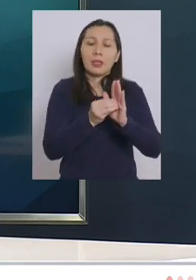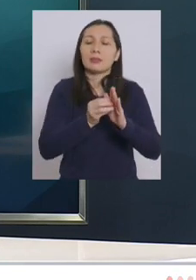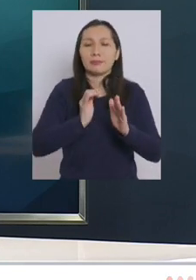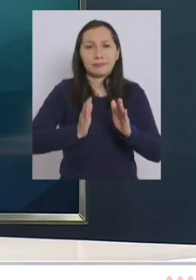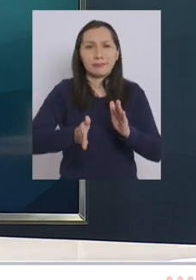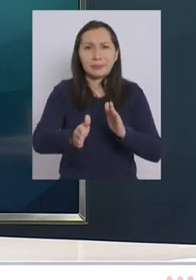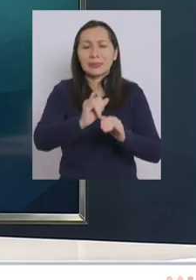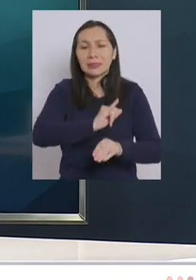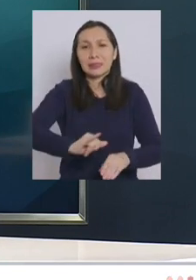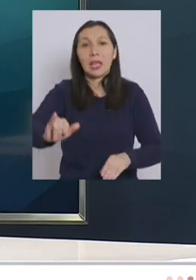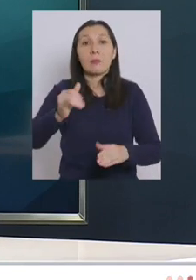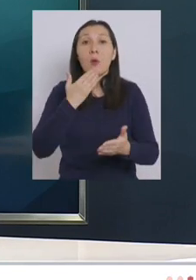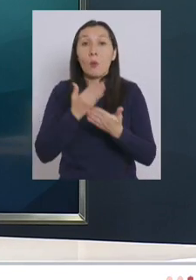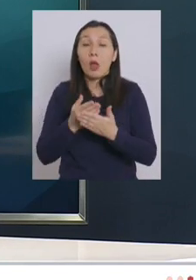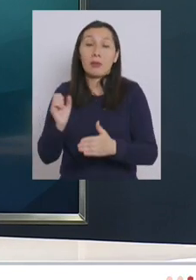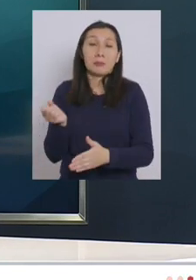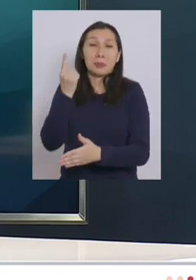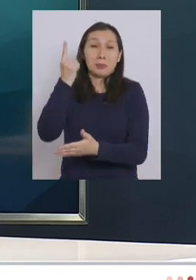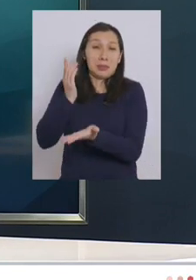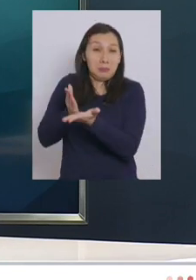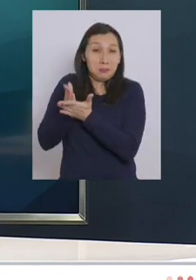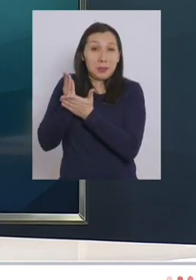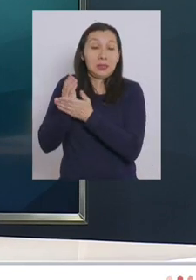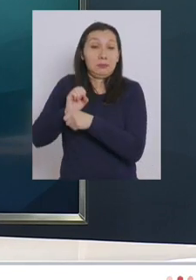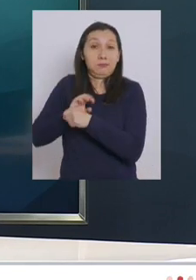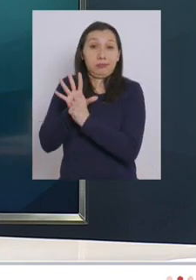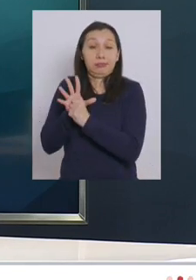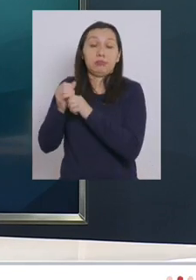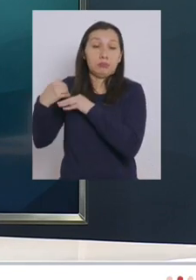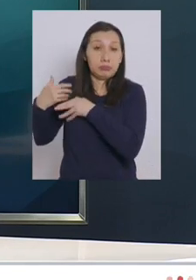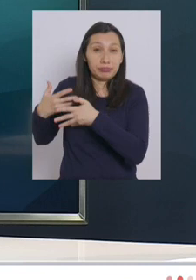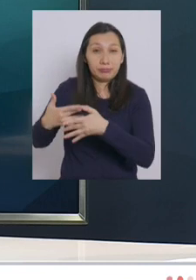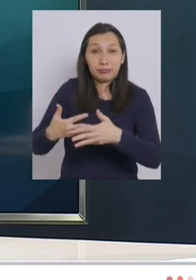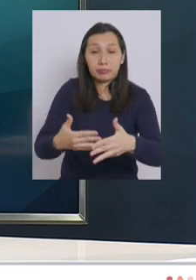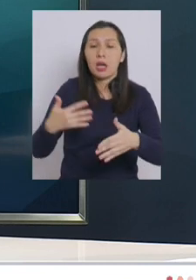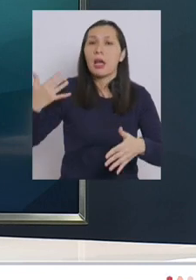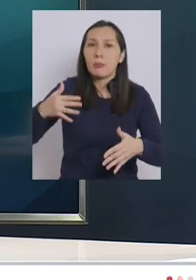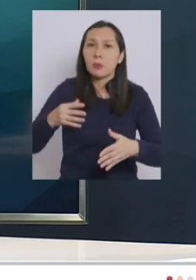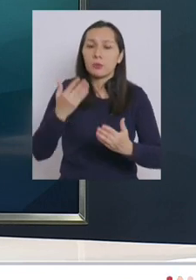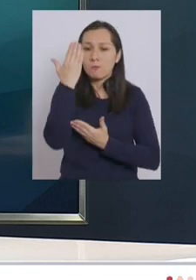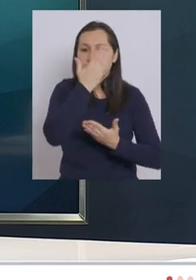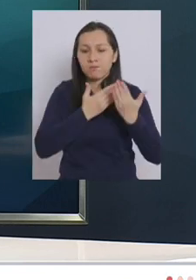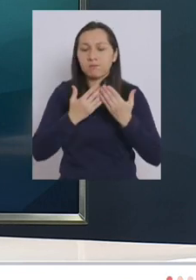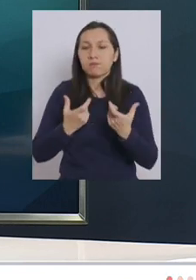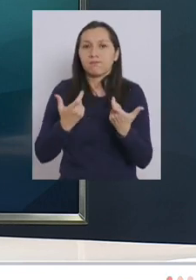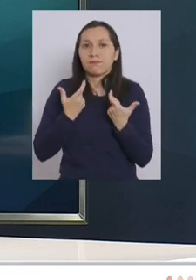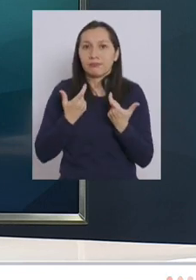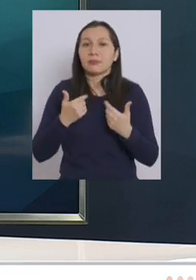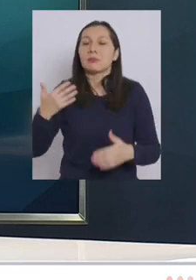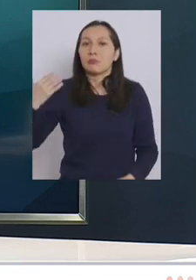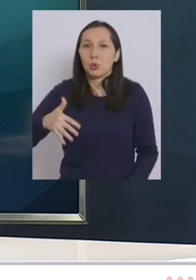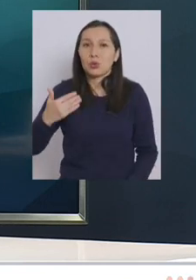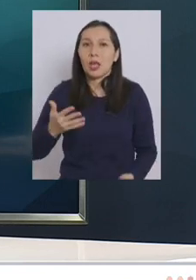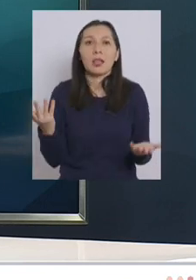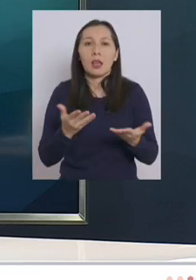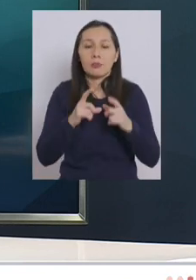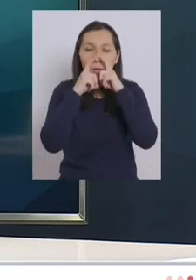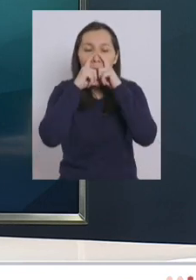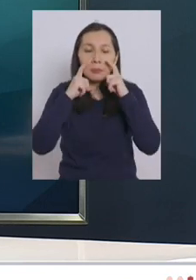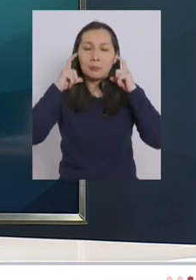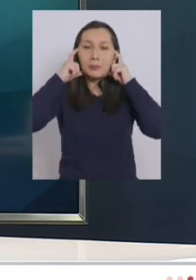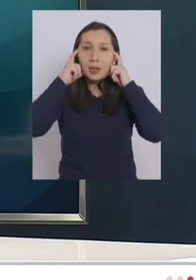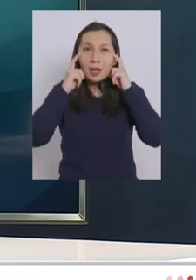constantemente desde el inicio de esta pandemia la importancia de las medidas de autocuidado la importancia del uso de